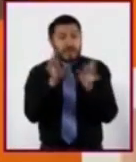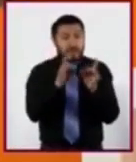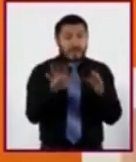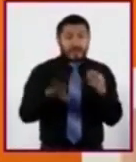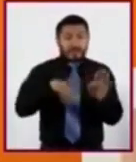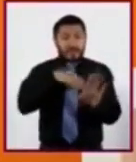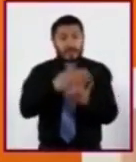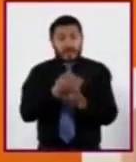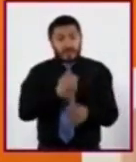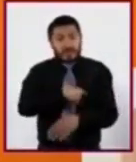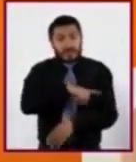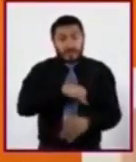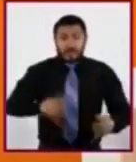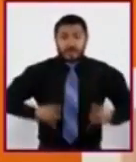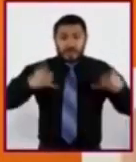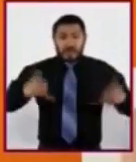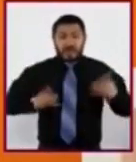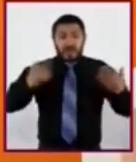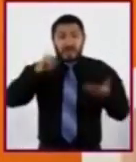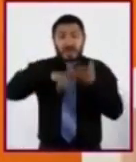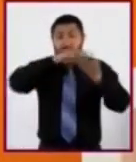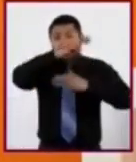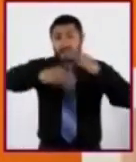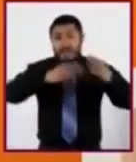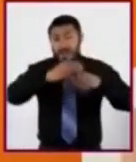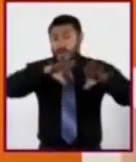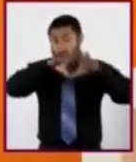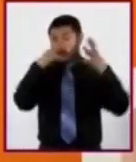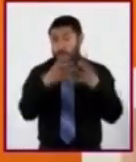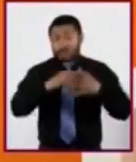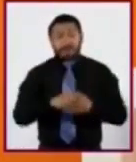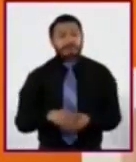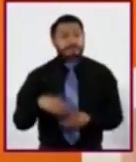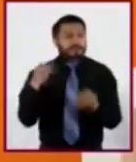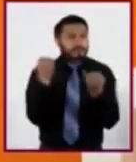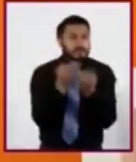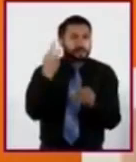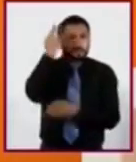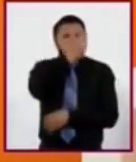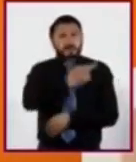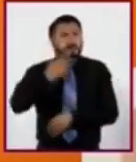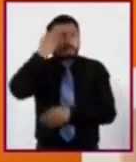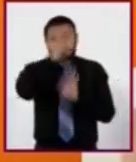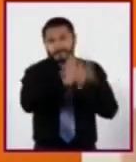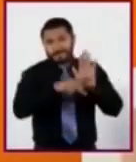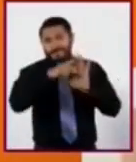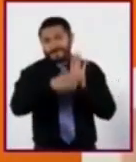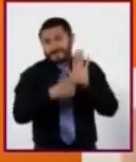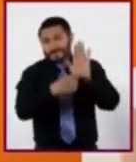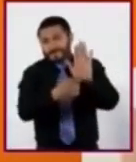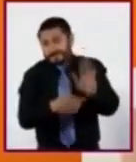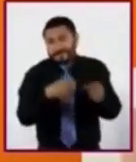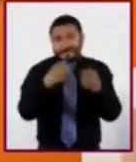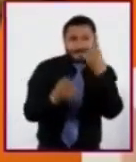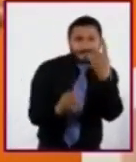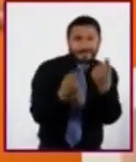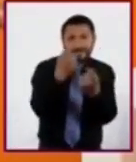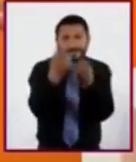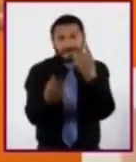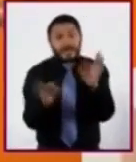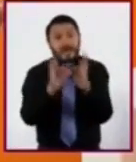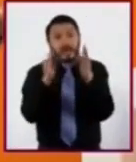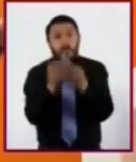adolescencia a nivel mundial. Revisamos en los videos algunas estrategias